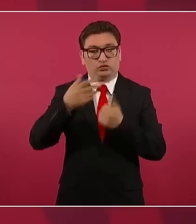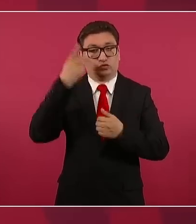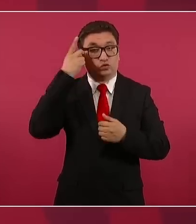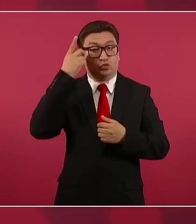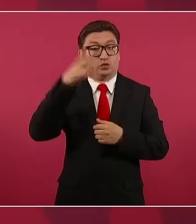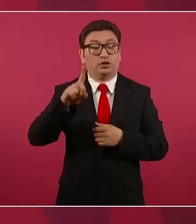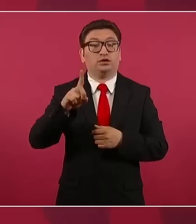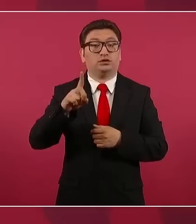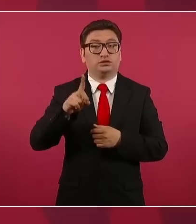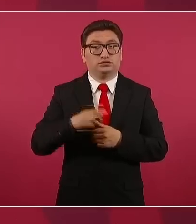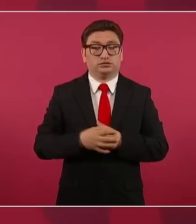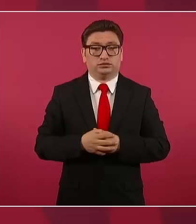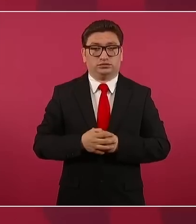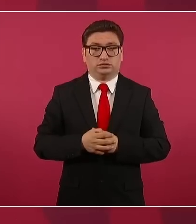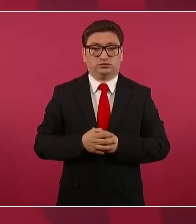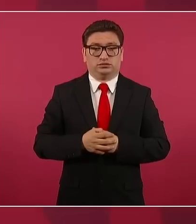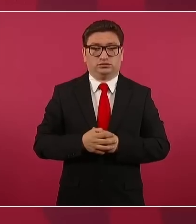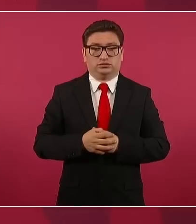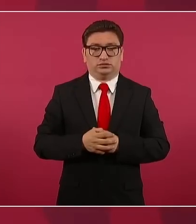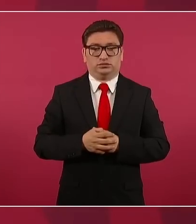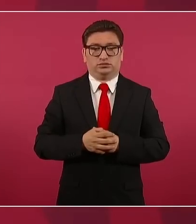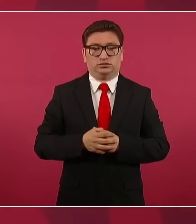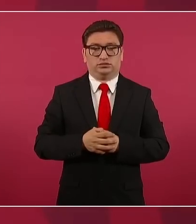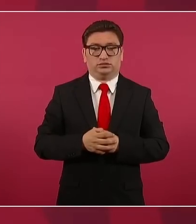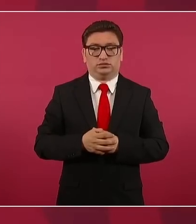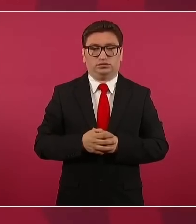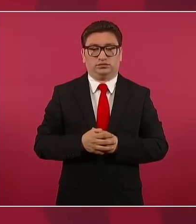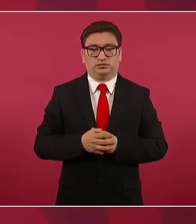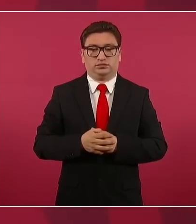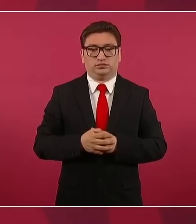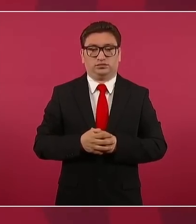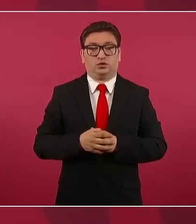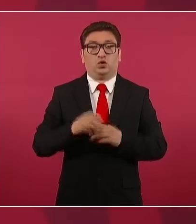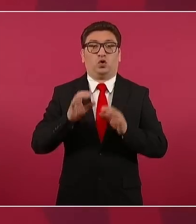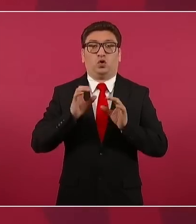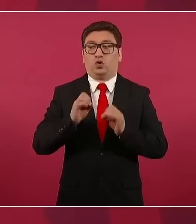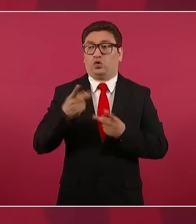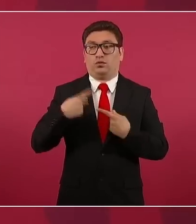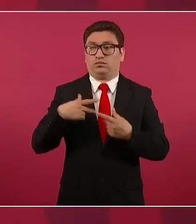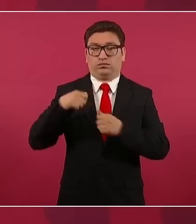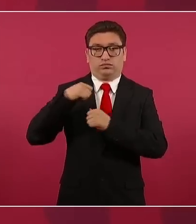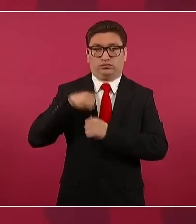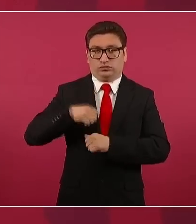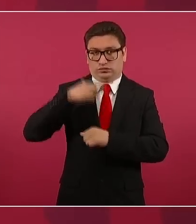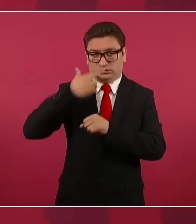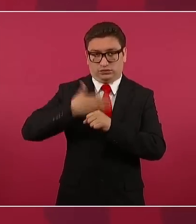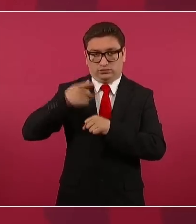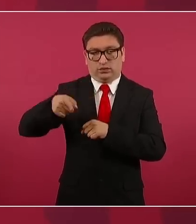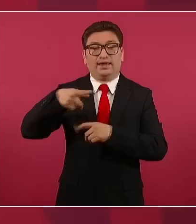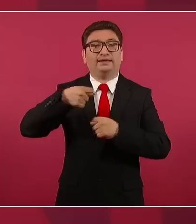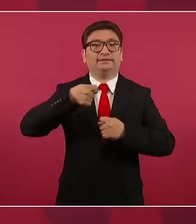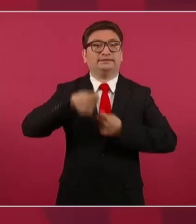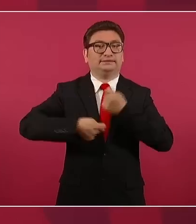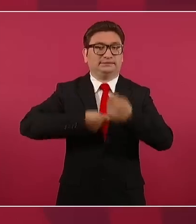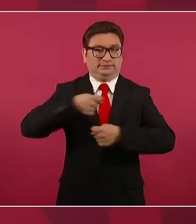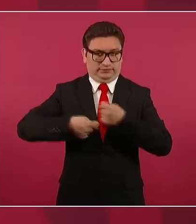o gerentes de tiendas